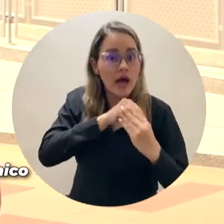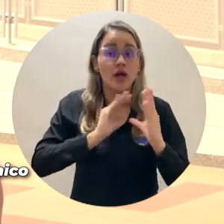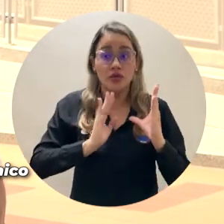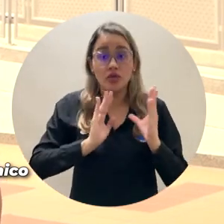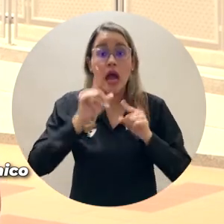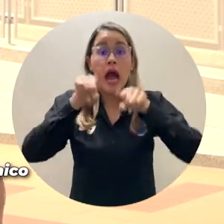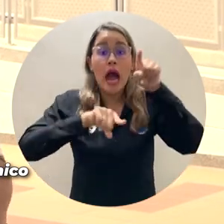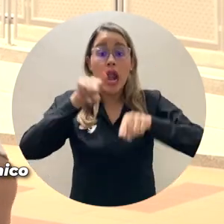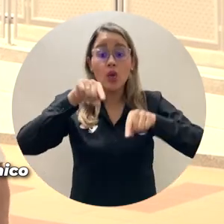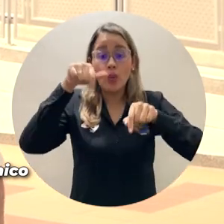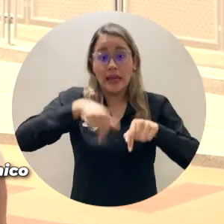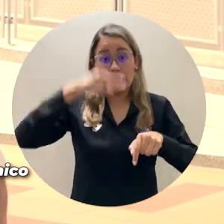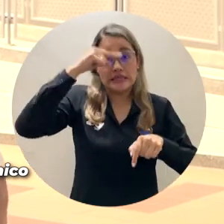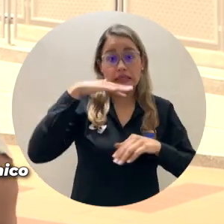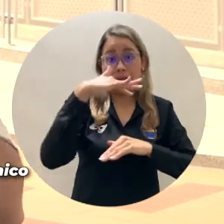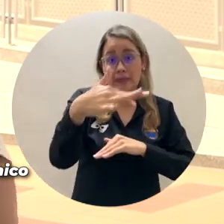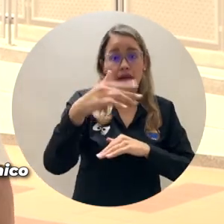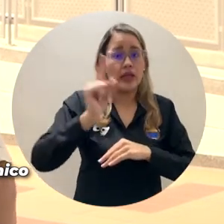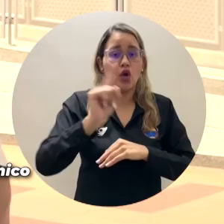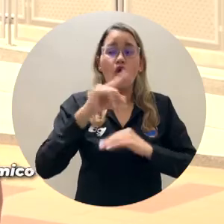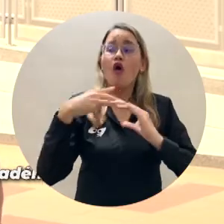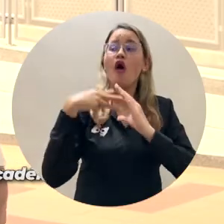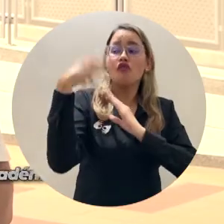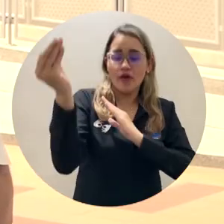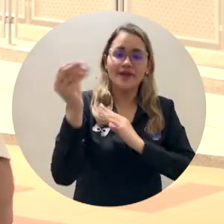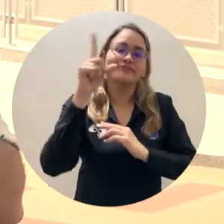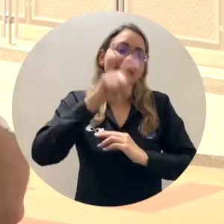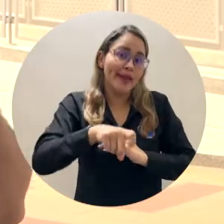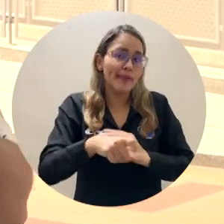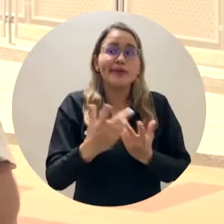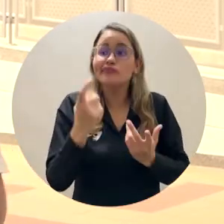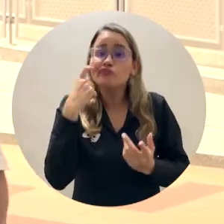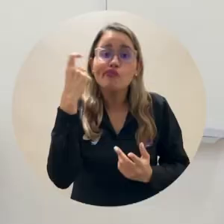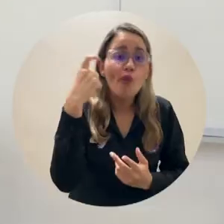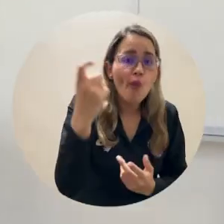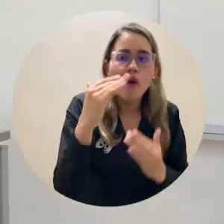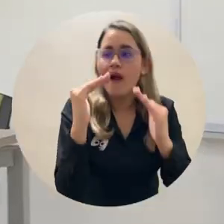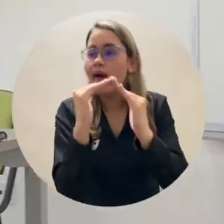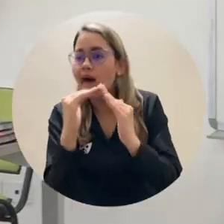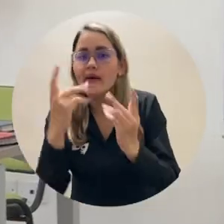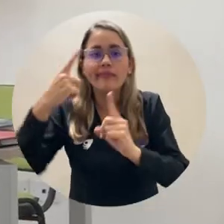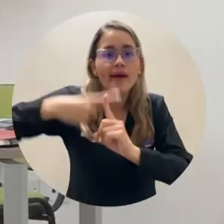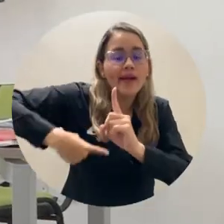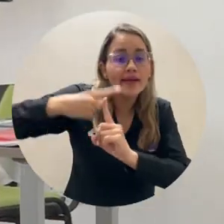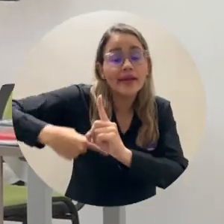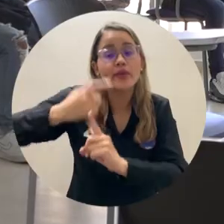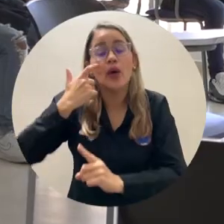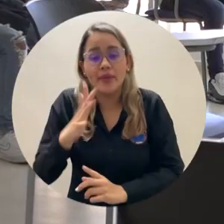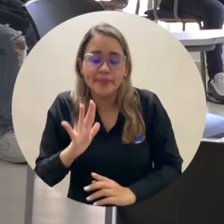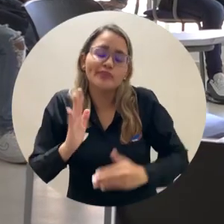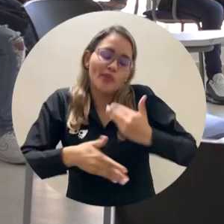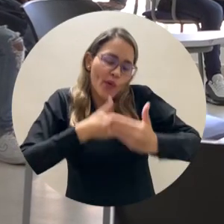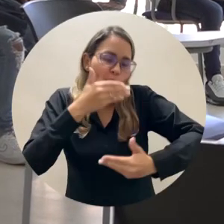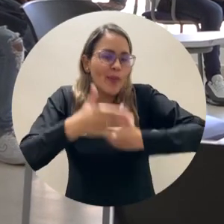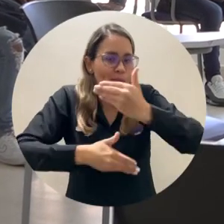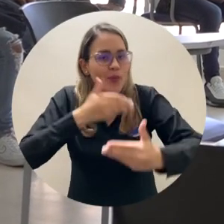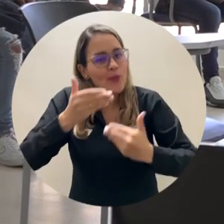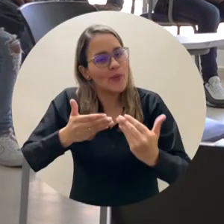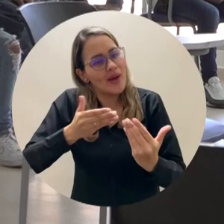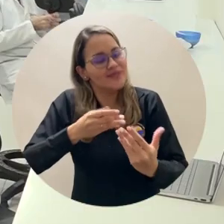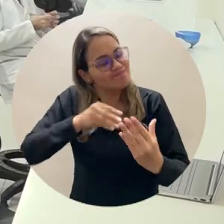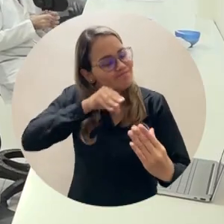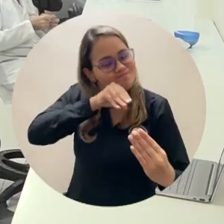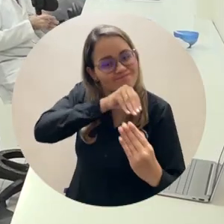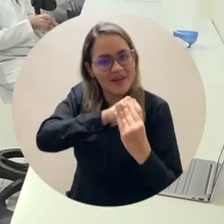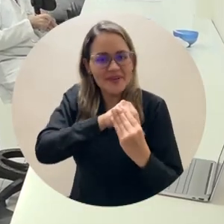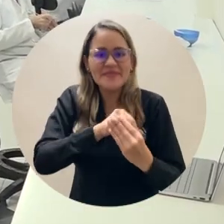pensiones, los que son digamos foráneos de aquí y que así mismo necesitamos que cada uno se vaya adaptando a las medidas para